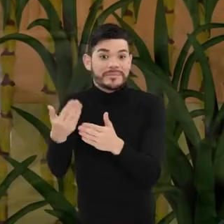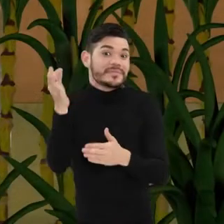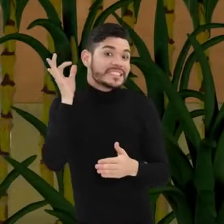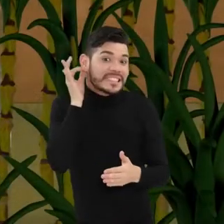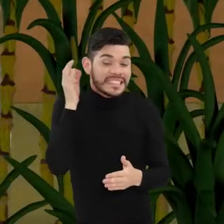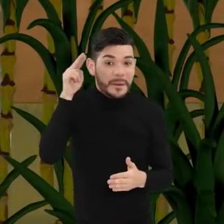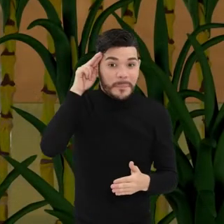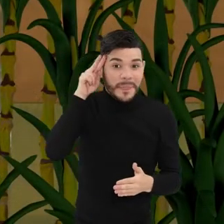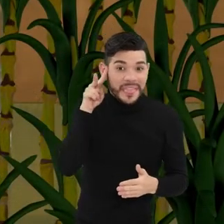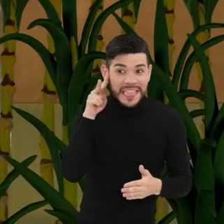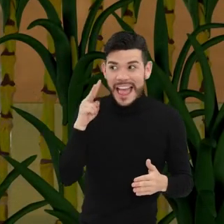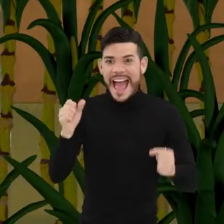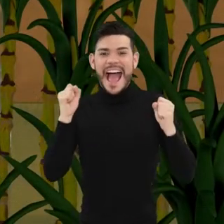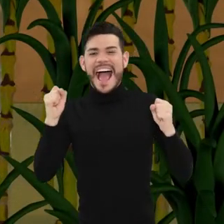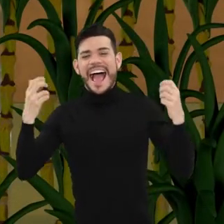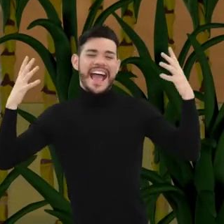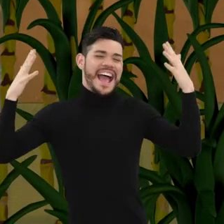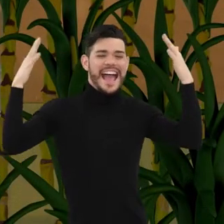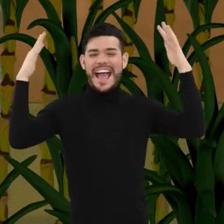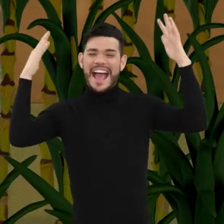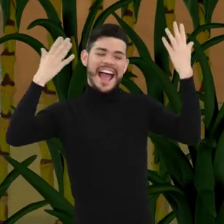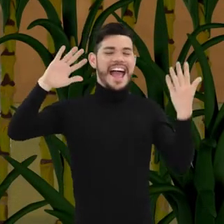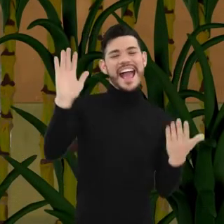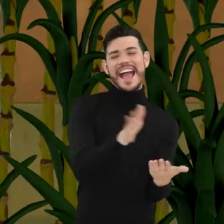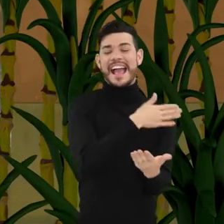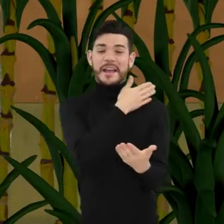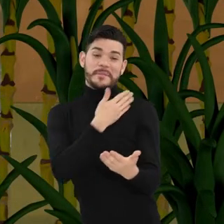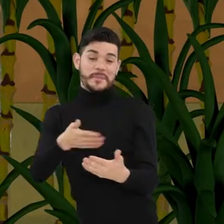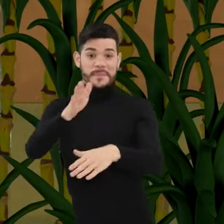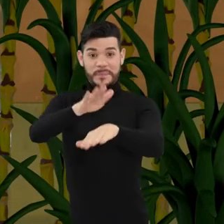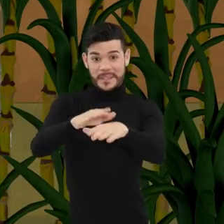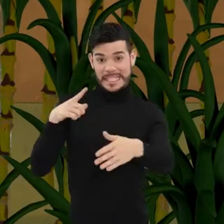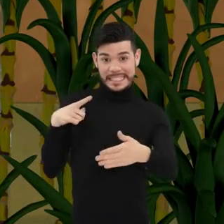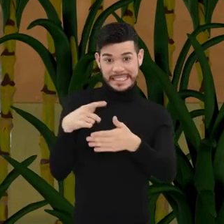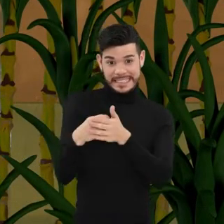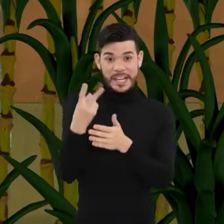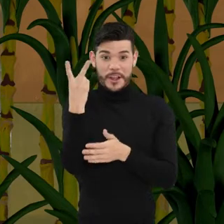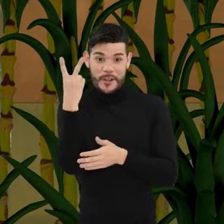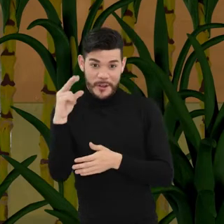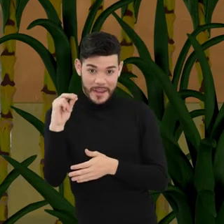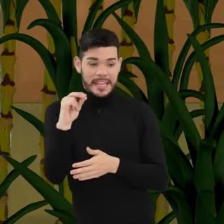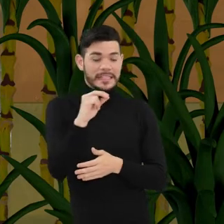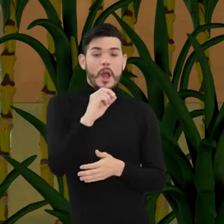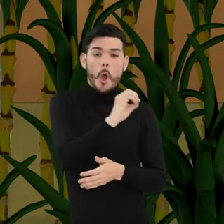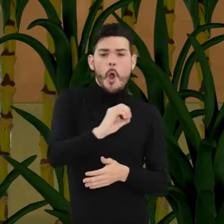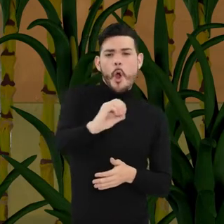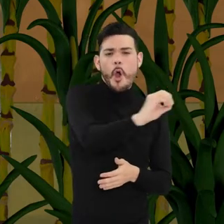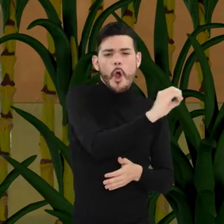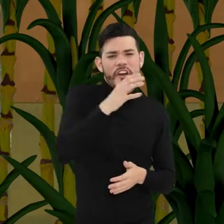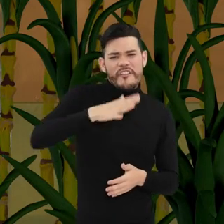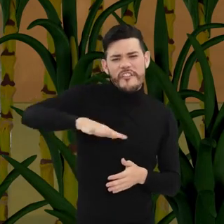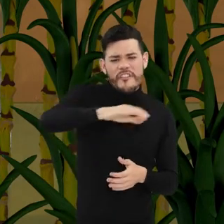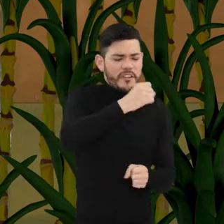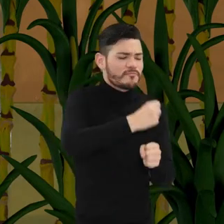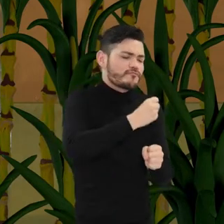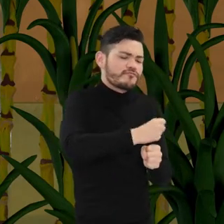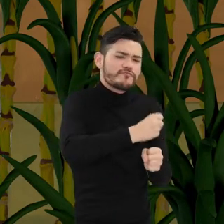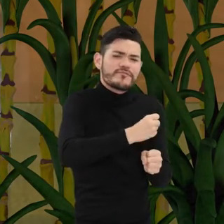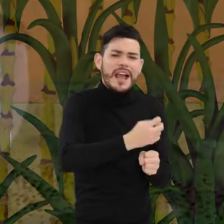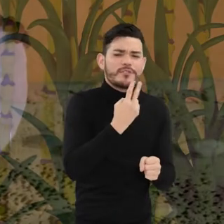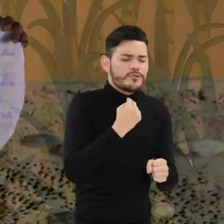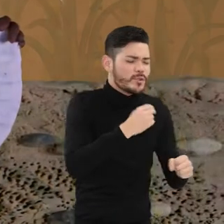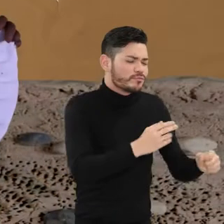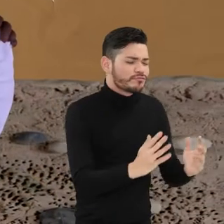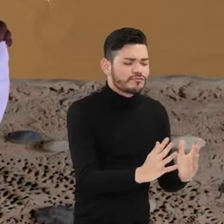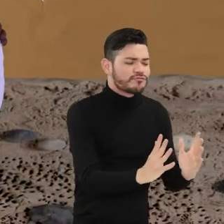En la primera mitad del siglo XX, los campesinos que trabajaban en el ingenio azucarero de Sincerín a las orillas del canal del dique,